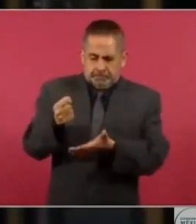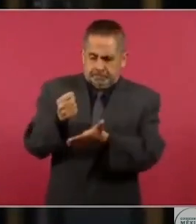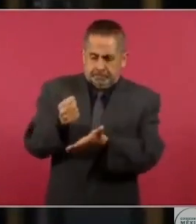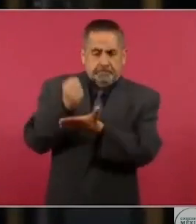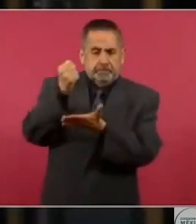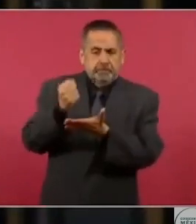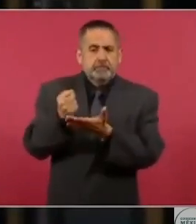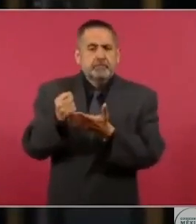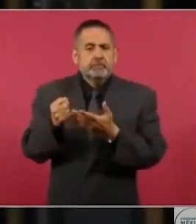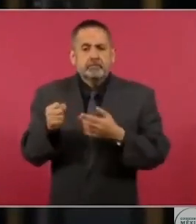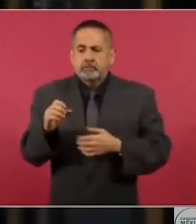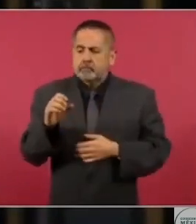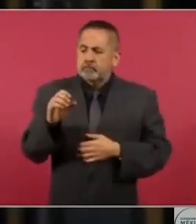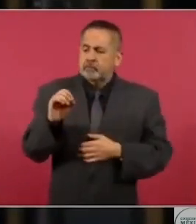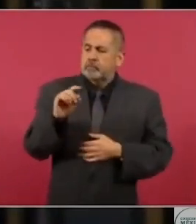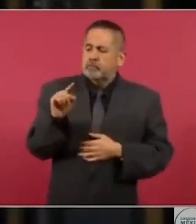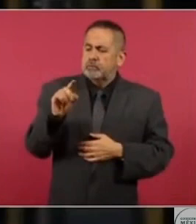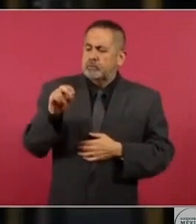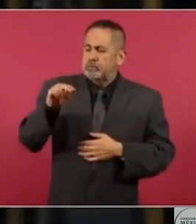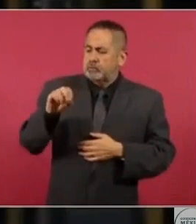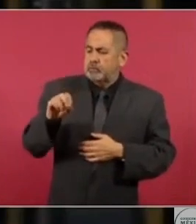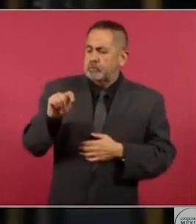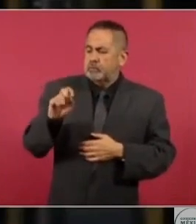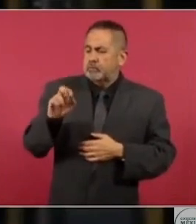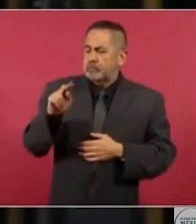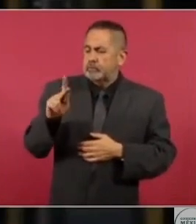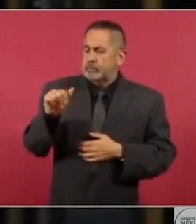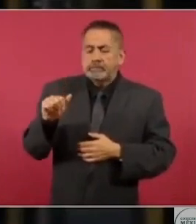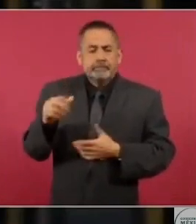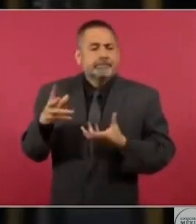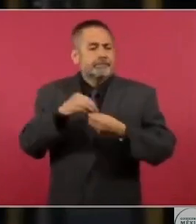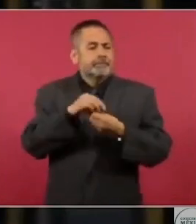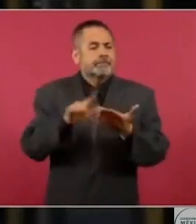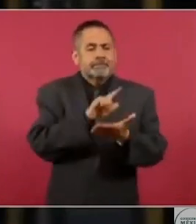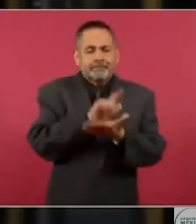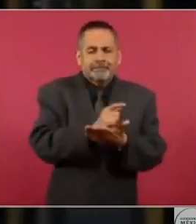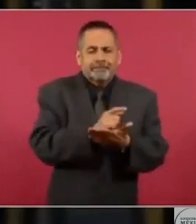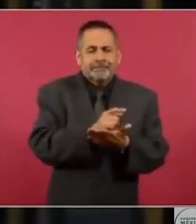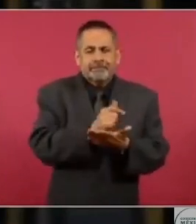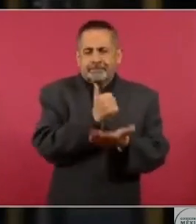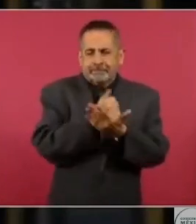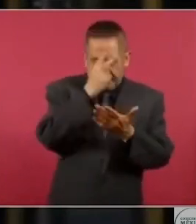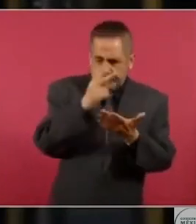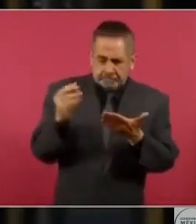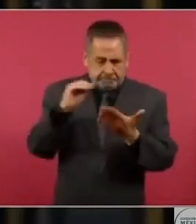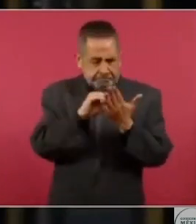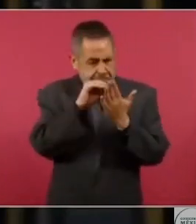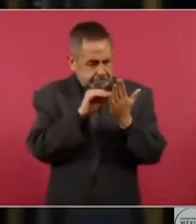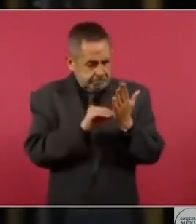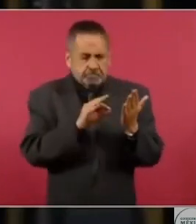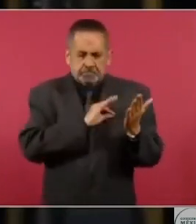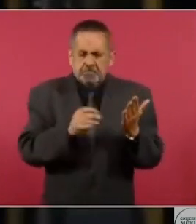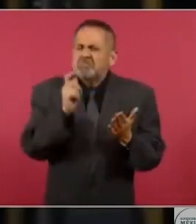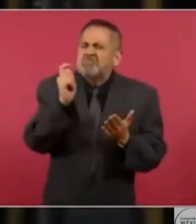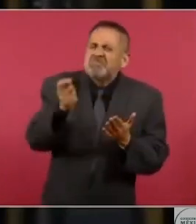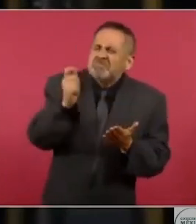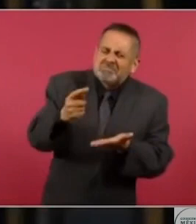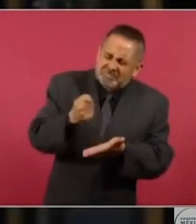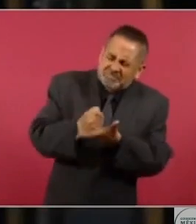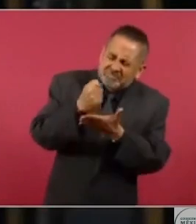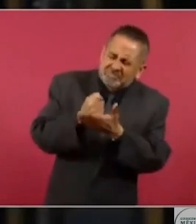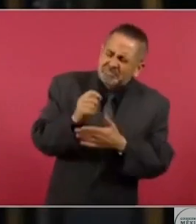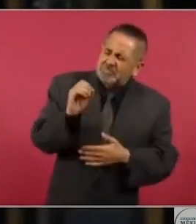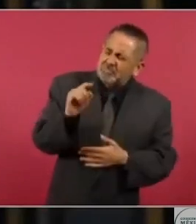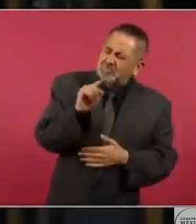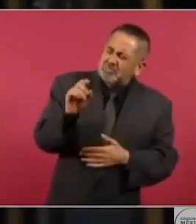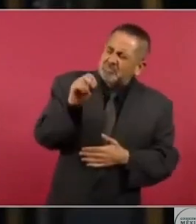inclusión de la ozonoterapia en la ley de salud de la Ciudad de México. Si nos pudiera explicar en qué consiste esta terapia alternativa